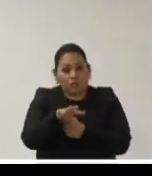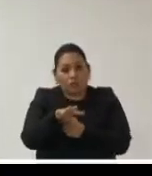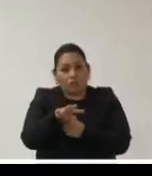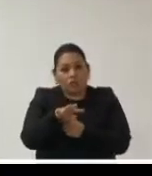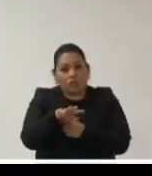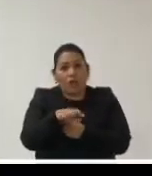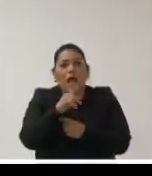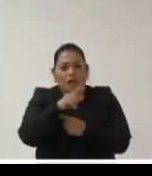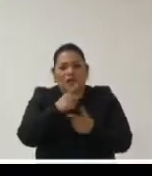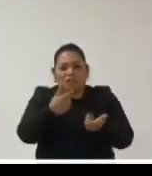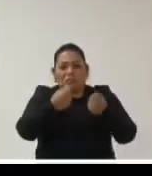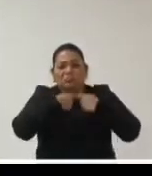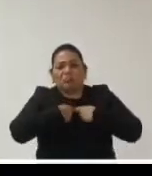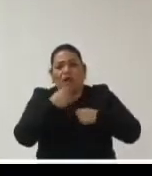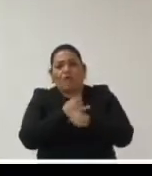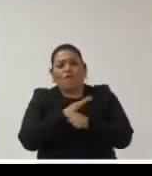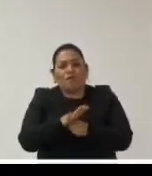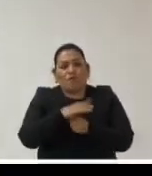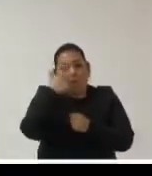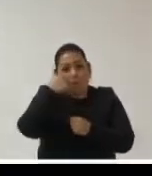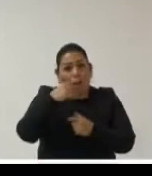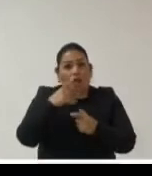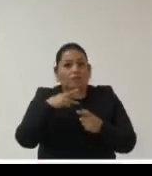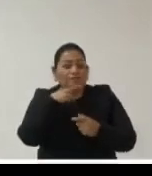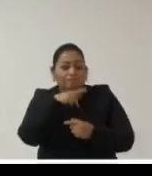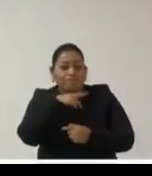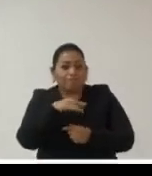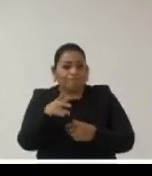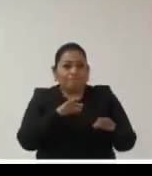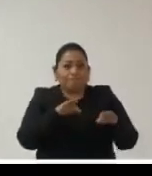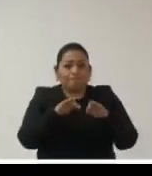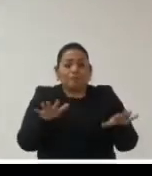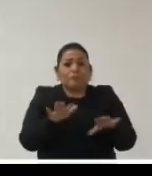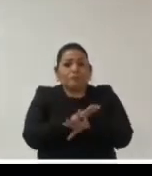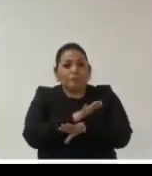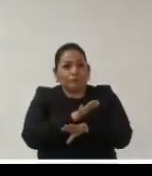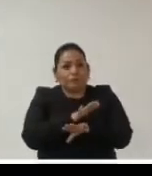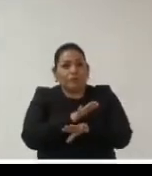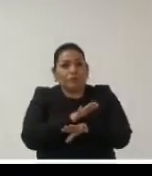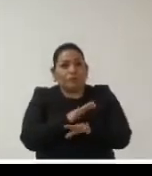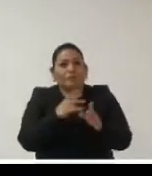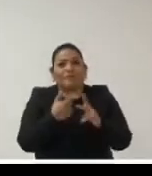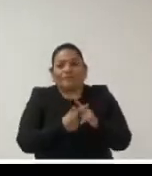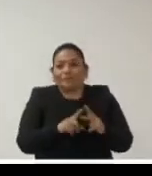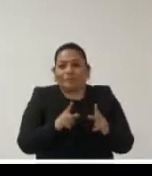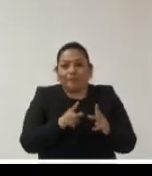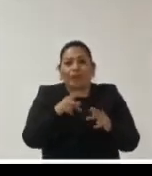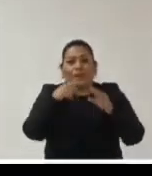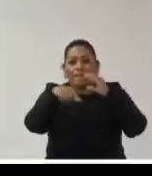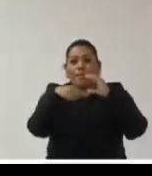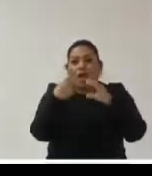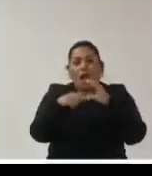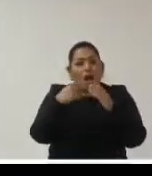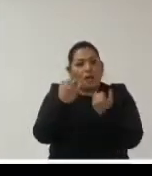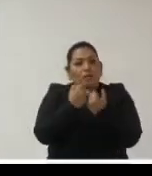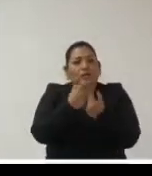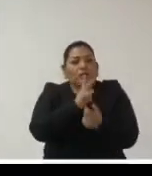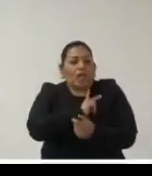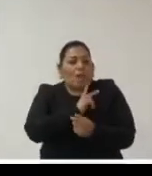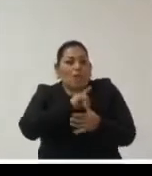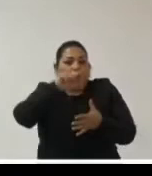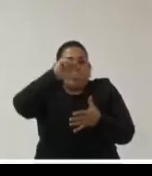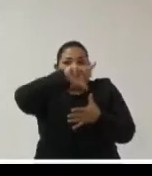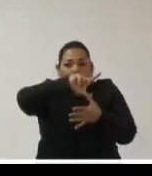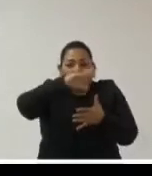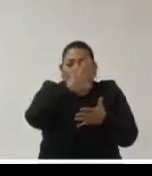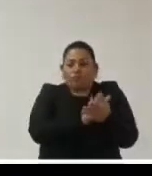a varias instituciones públicas a propósito de insistir en esto que les señalaba al principio el mensaje que ha dado la propia Comisión Interamericana